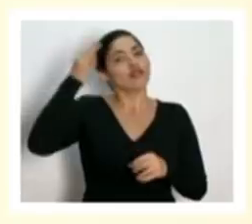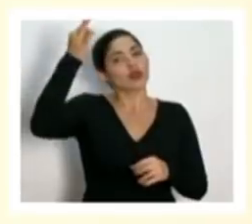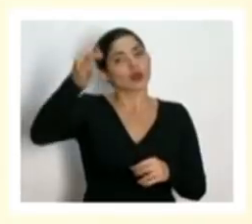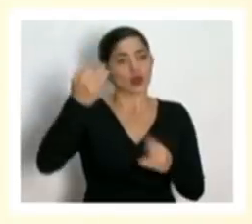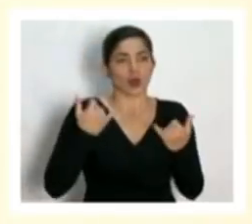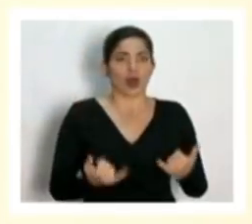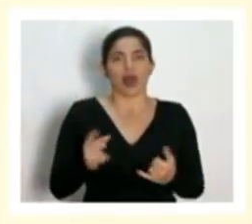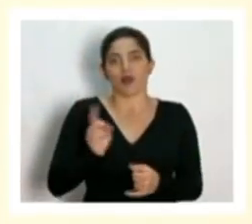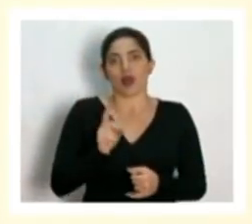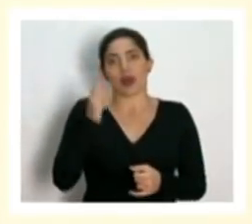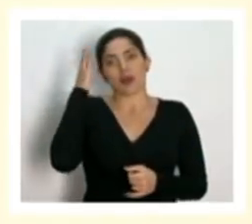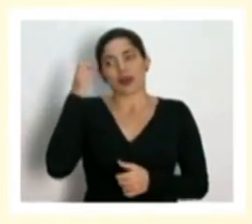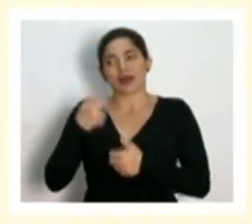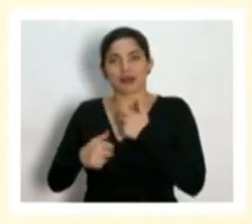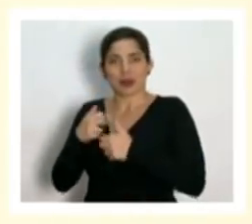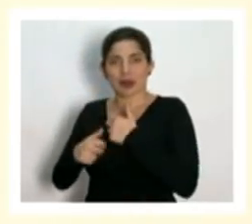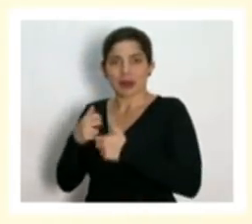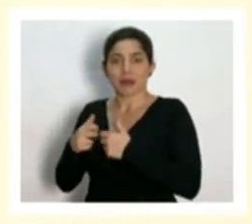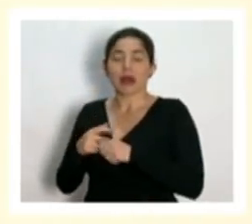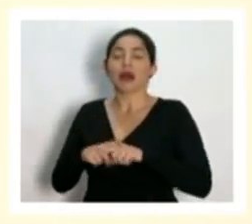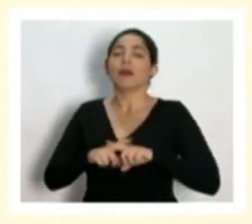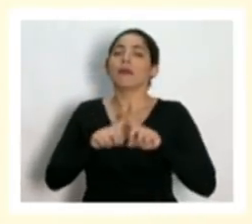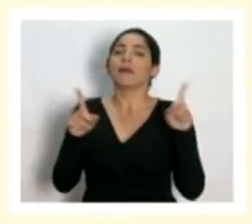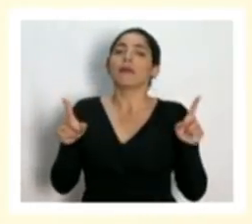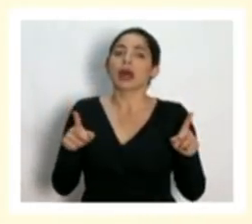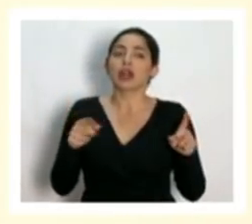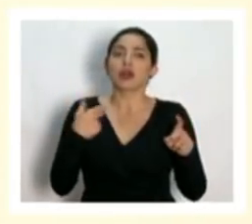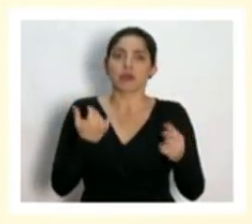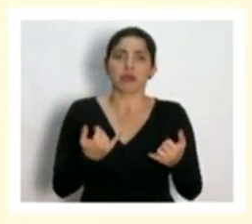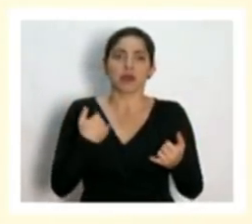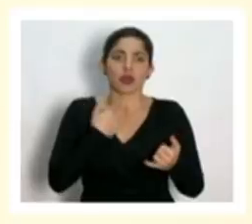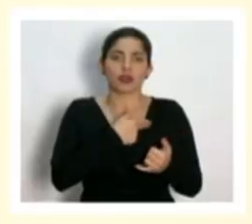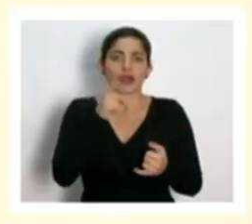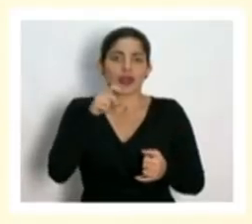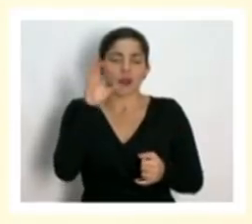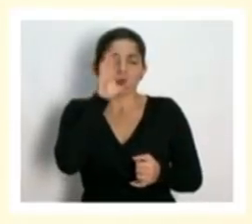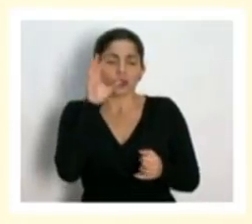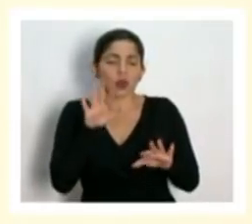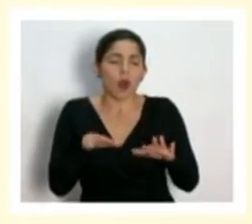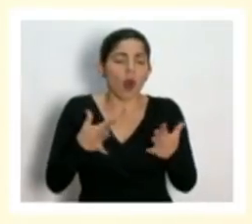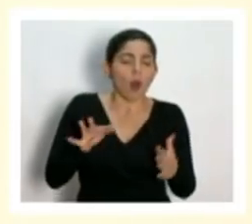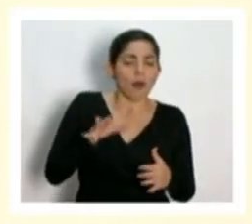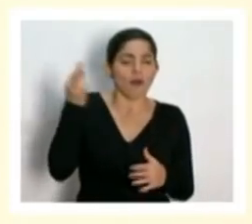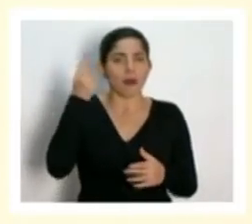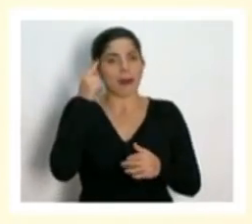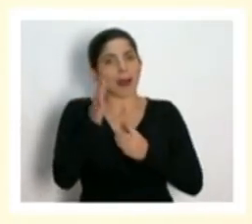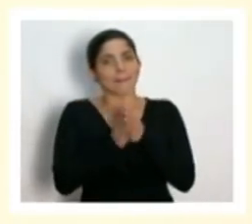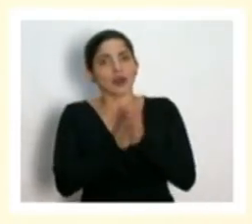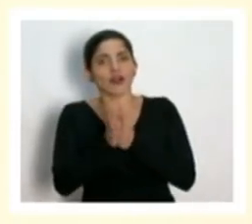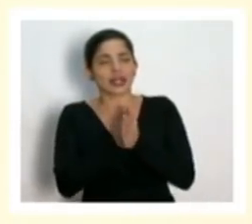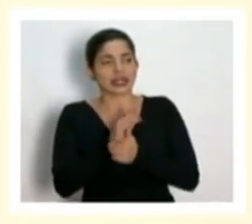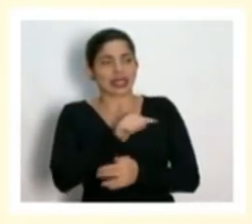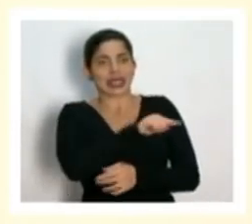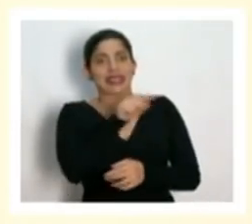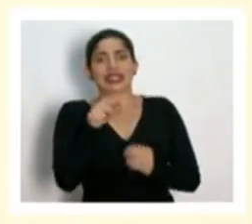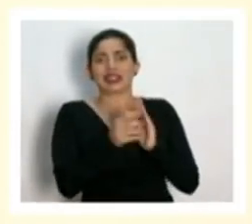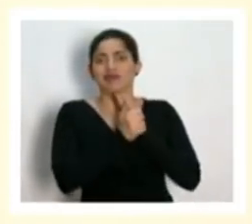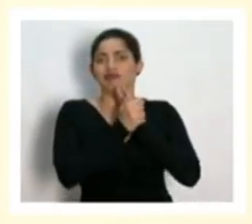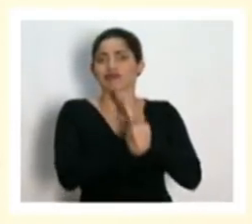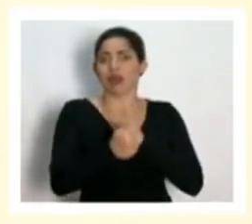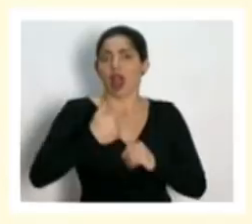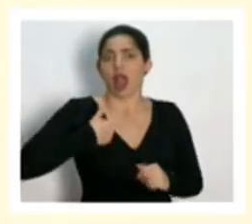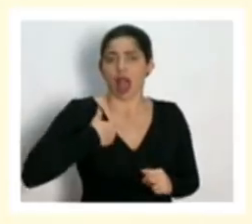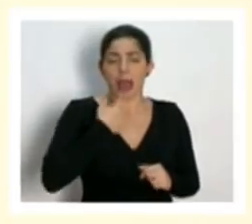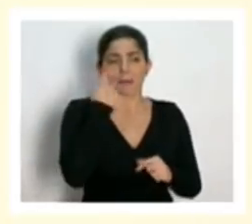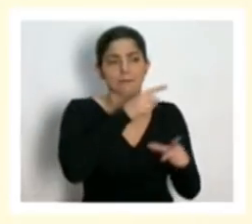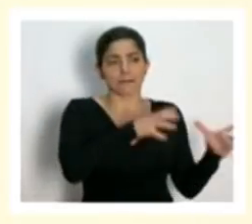no en este momento de crisis. Y tenemos que encontrar la manera de aprovechar esa capacidad para